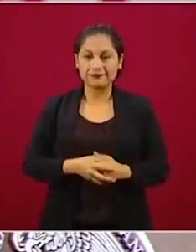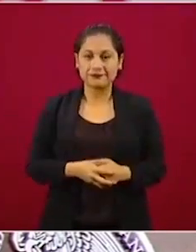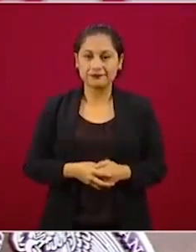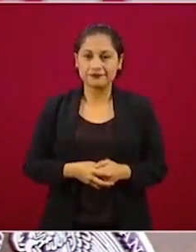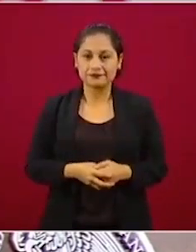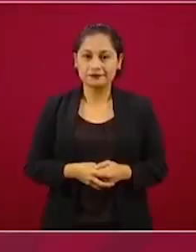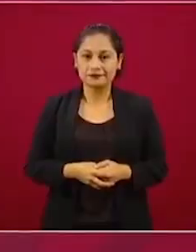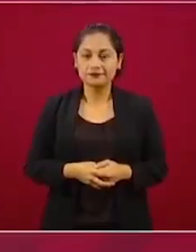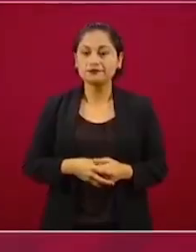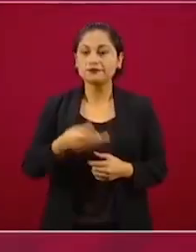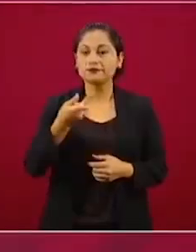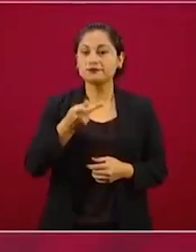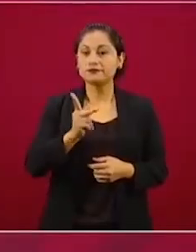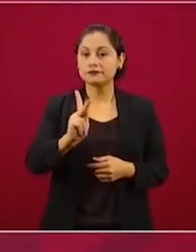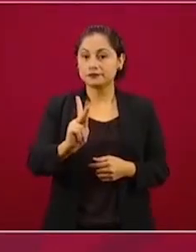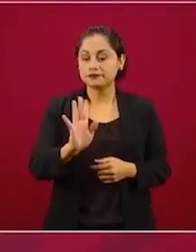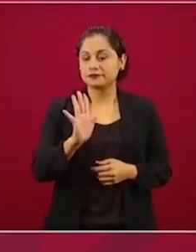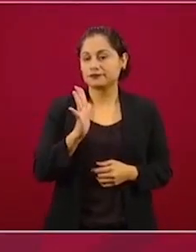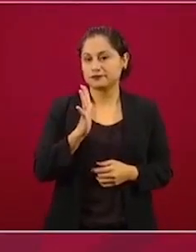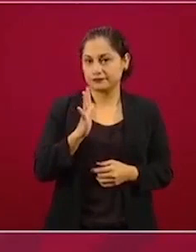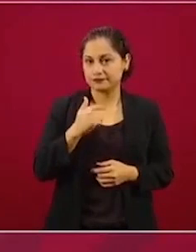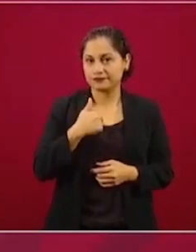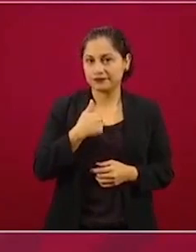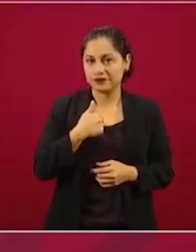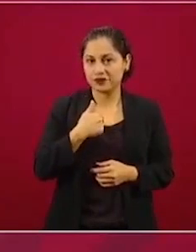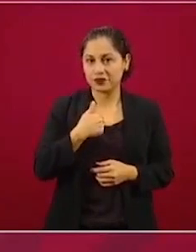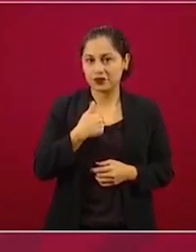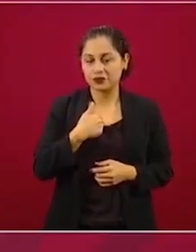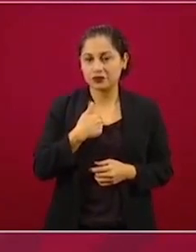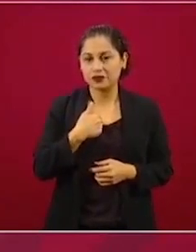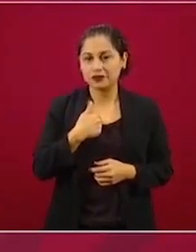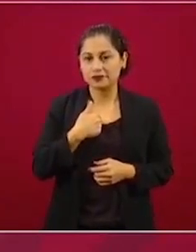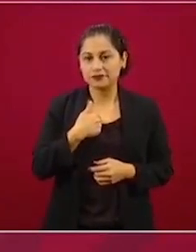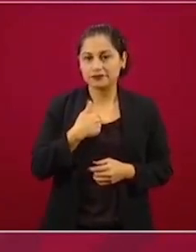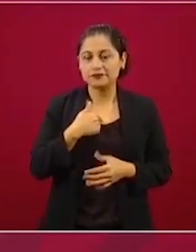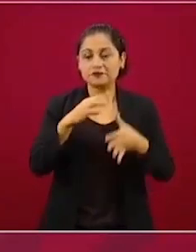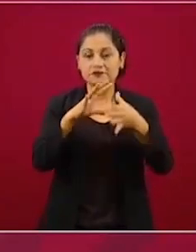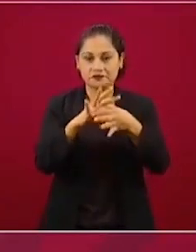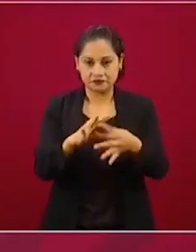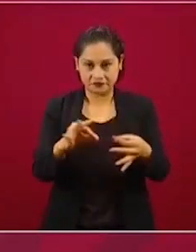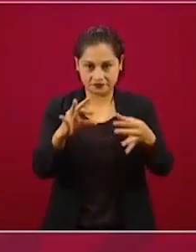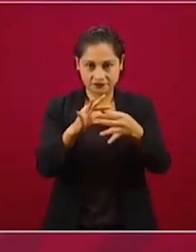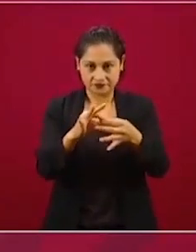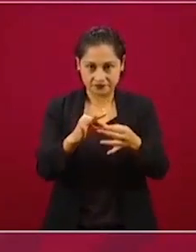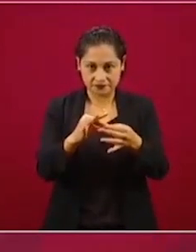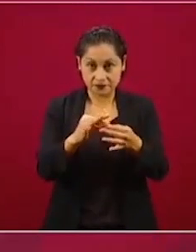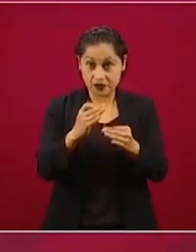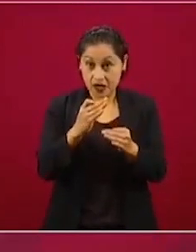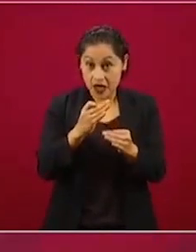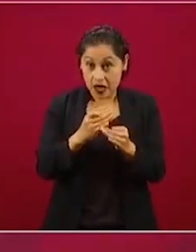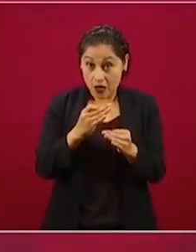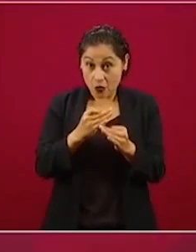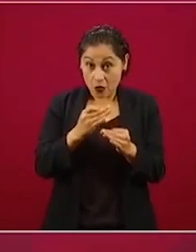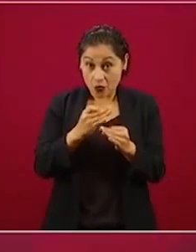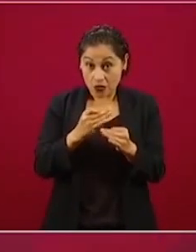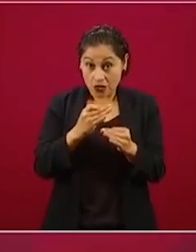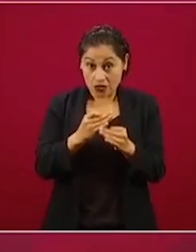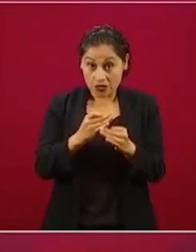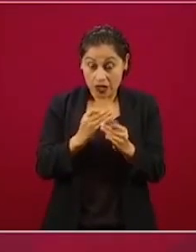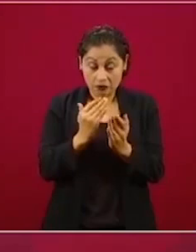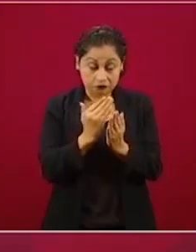no aplica este plan y estas medidas